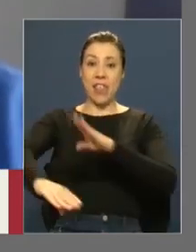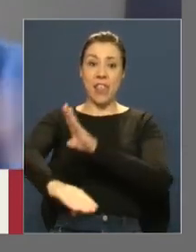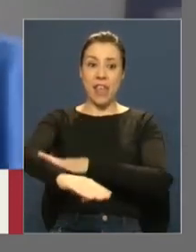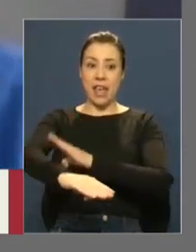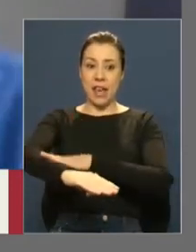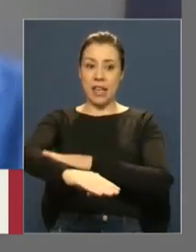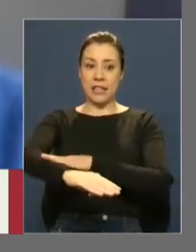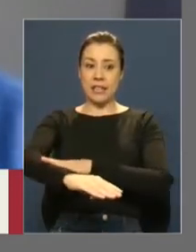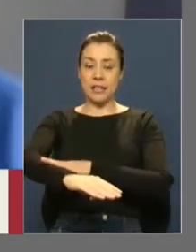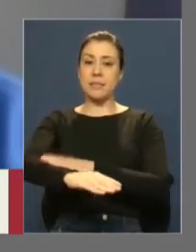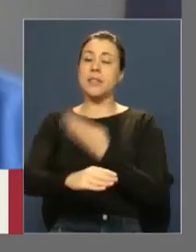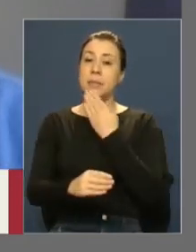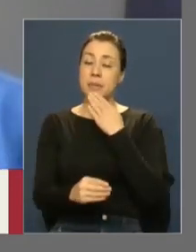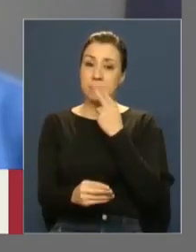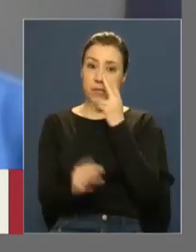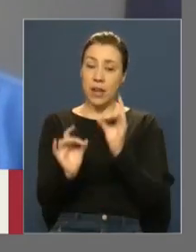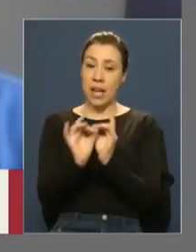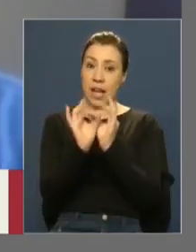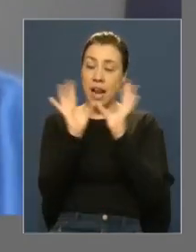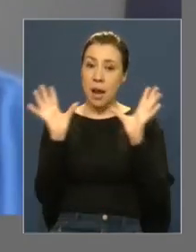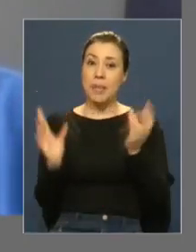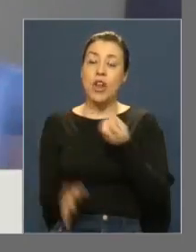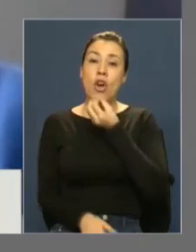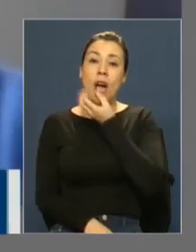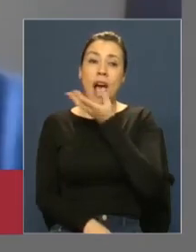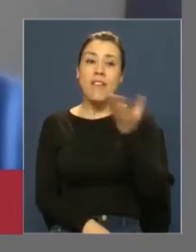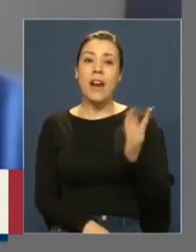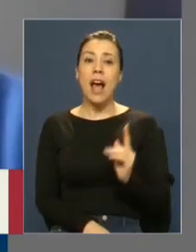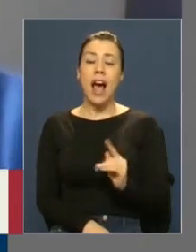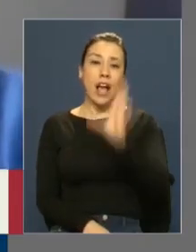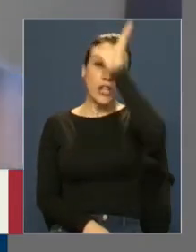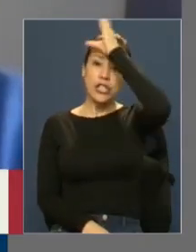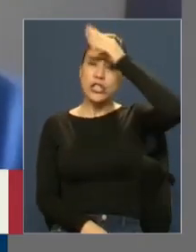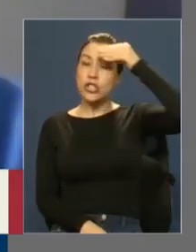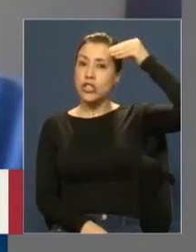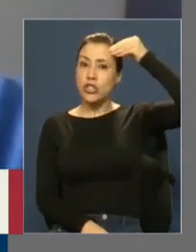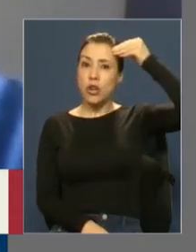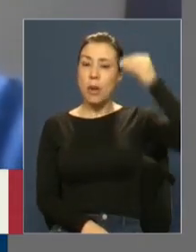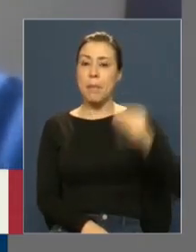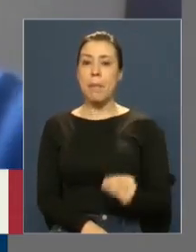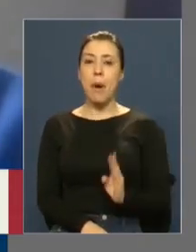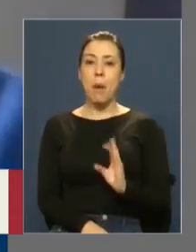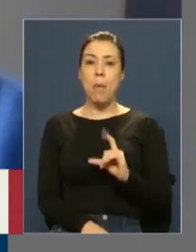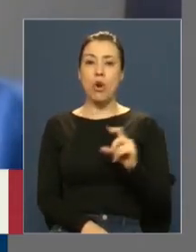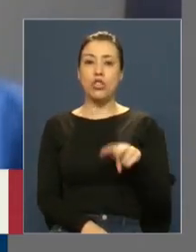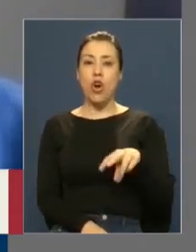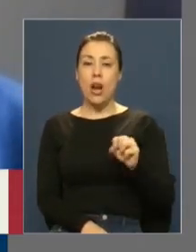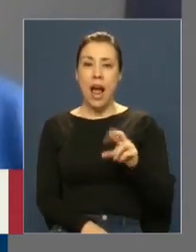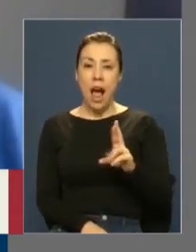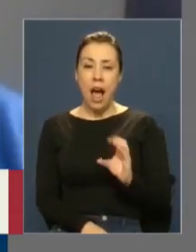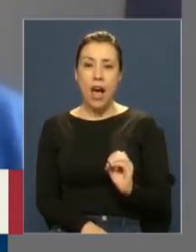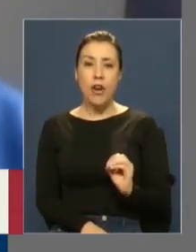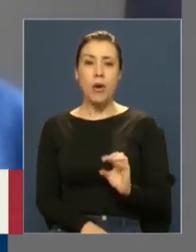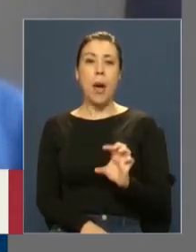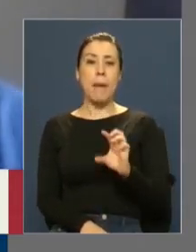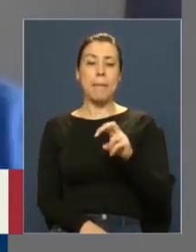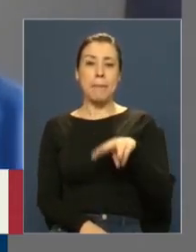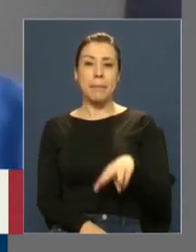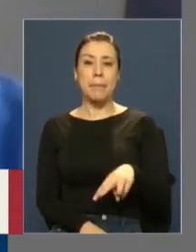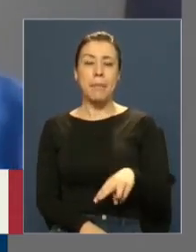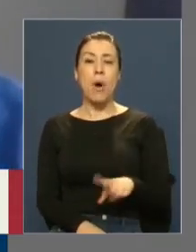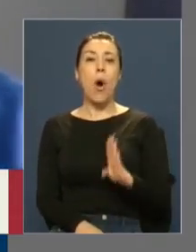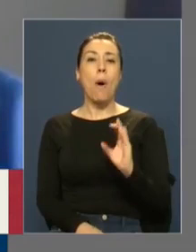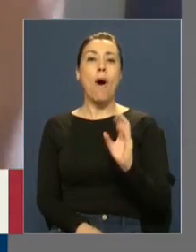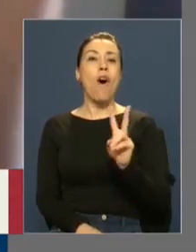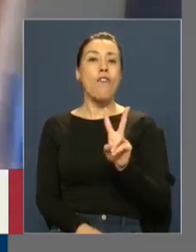Esto se ve además claramente en los discursos de Trump, de Bolsonaro, de Marine Le Pen o en el partido